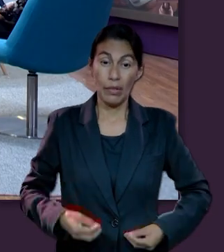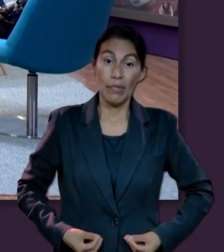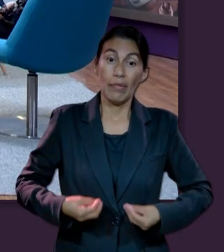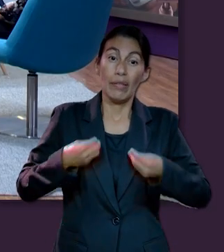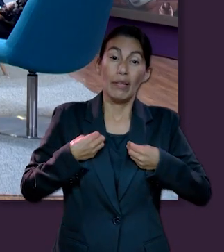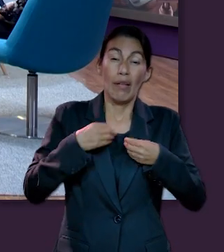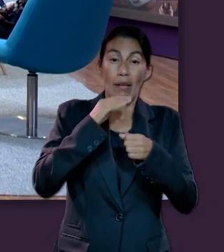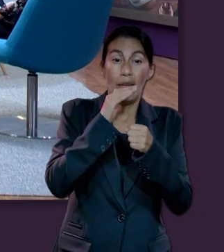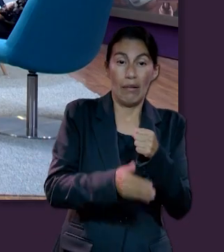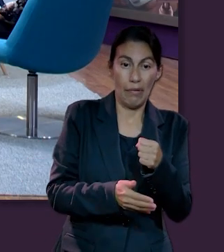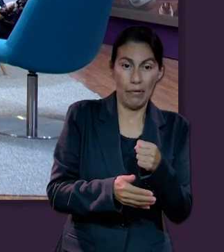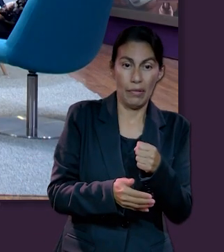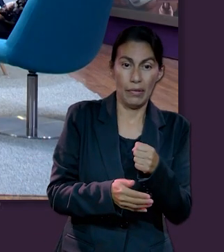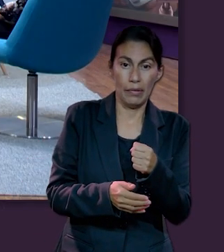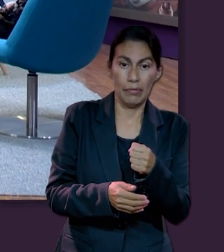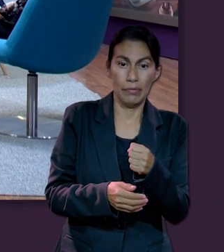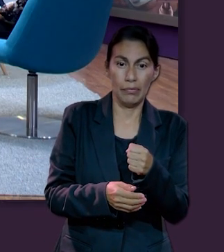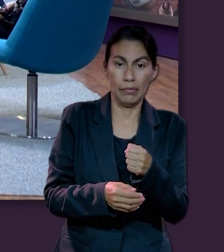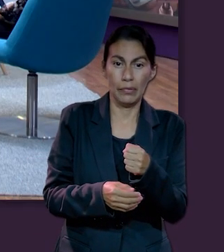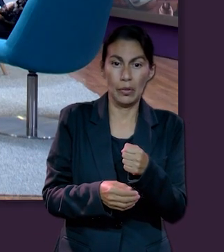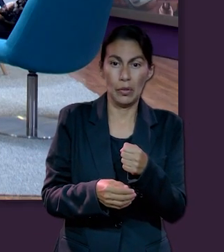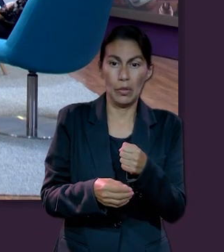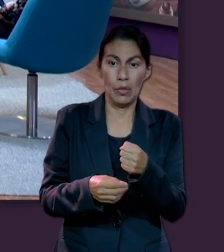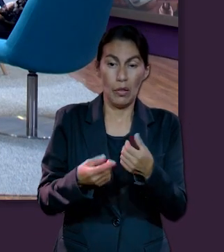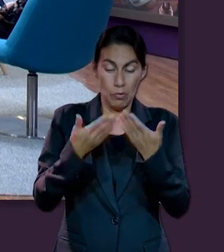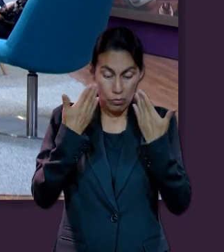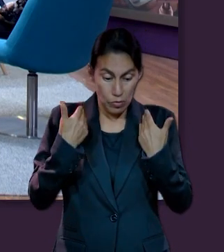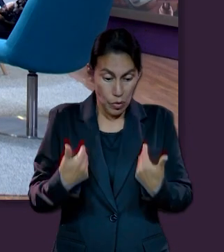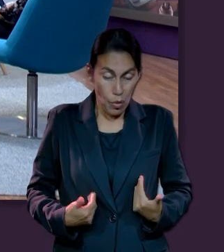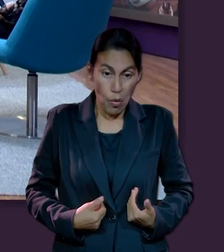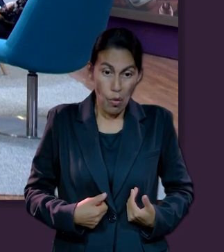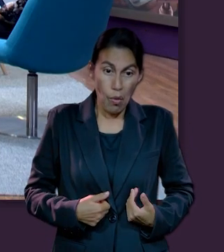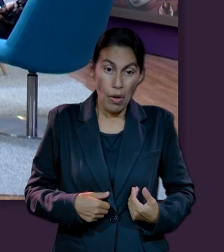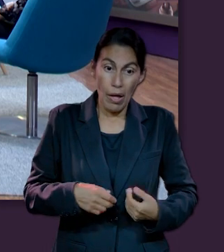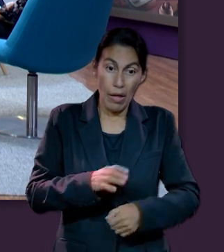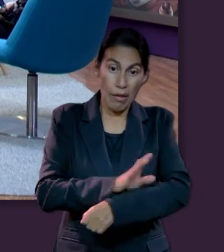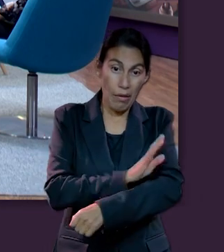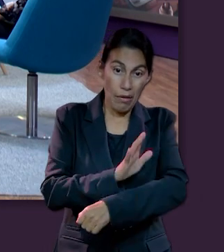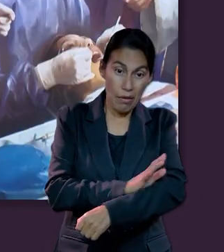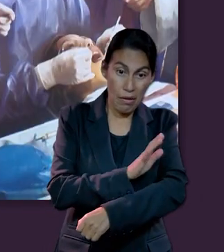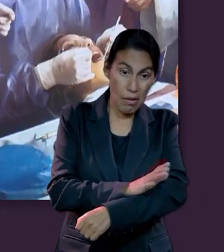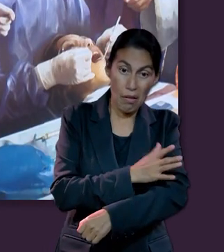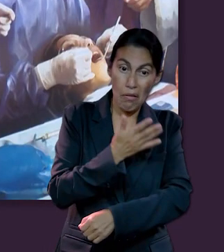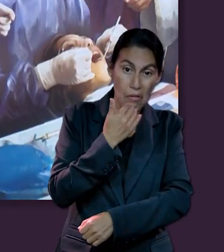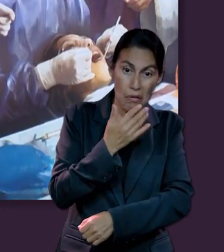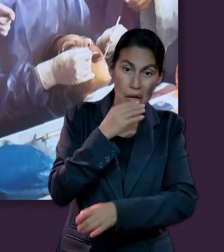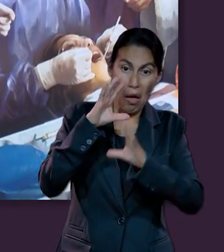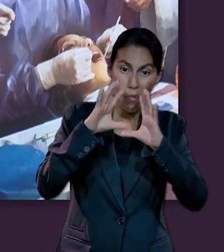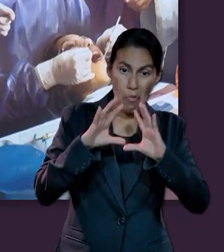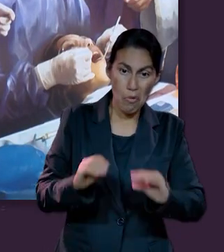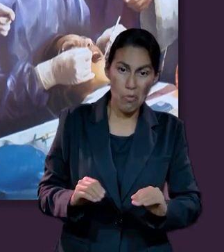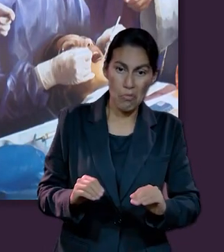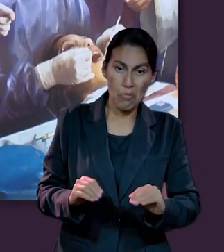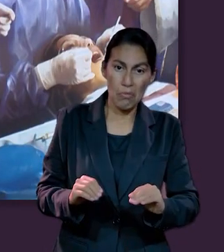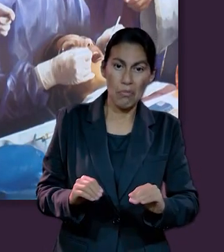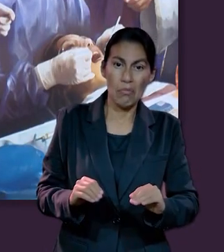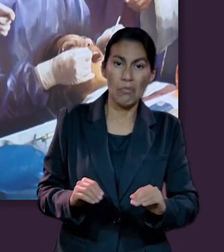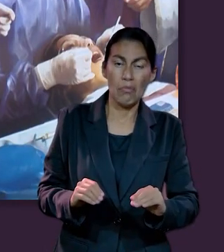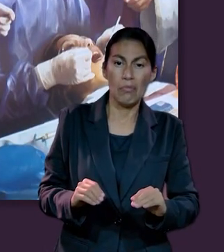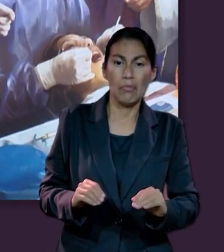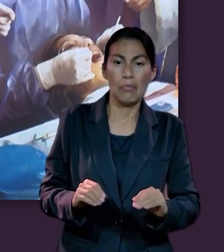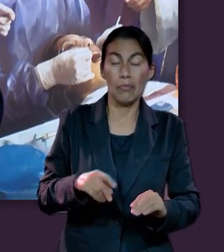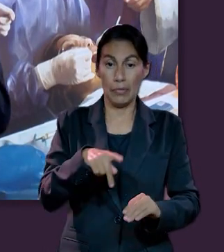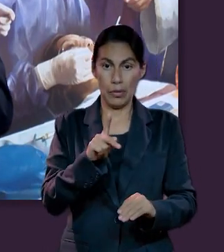de la vida. Es cuando la meostasis no es suficiente para seguir aportando energía a las células. Y se acaba. Pero